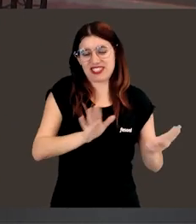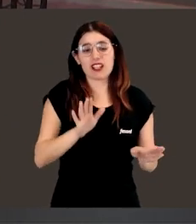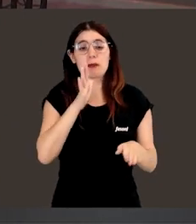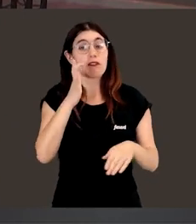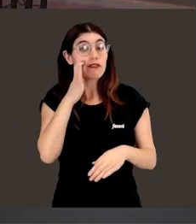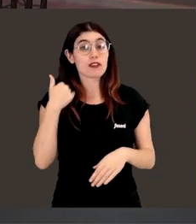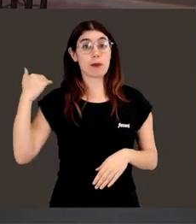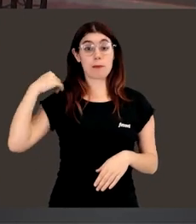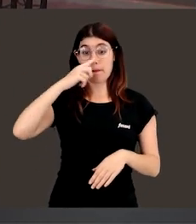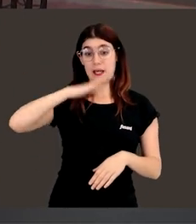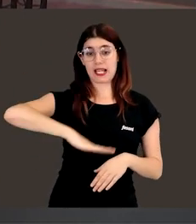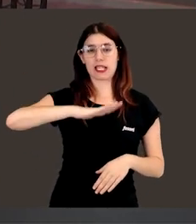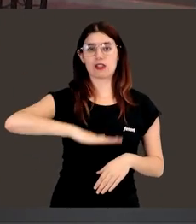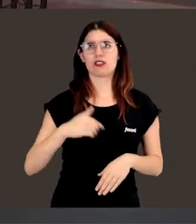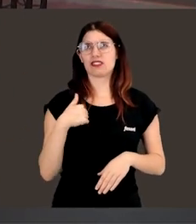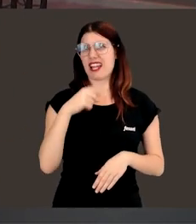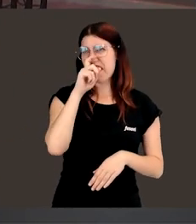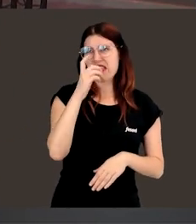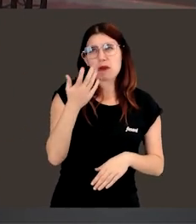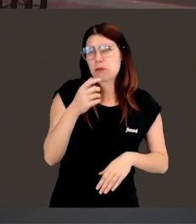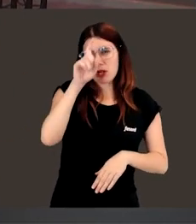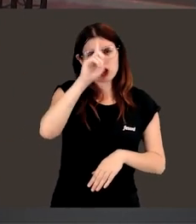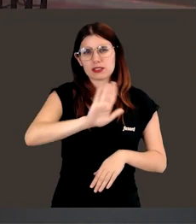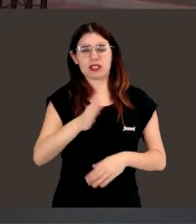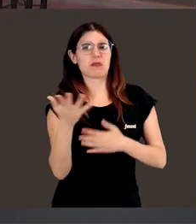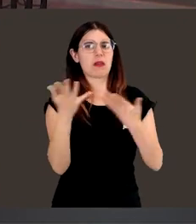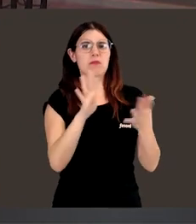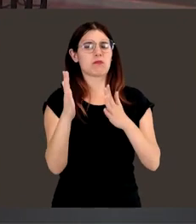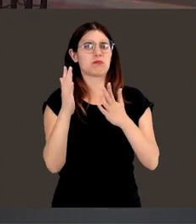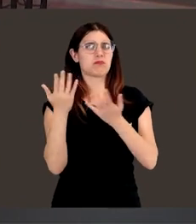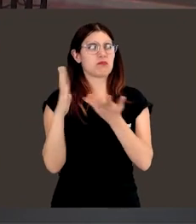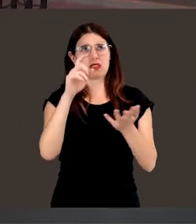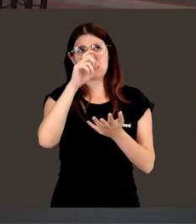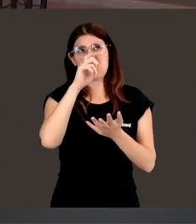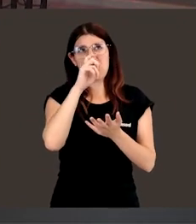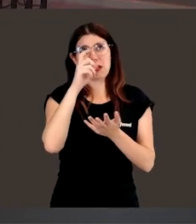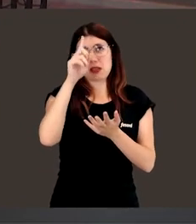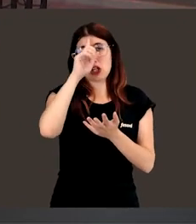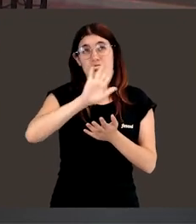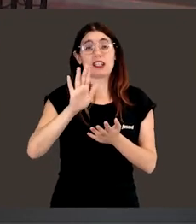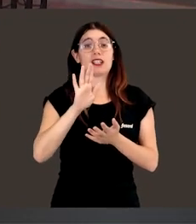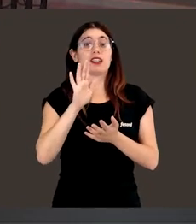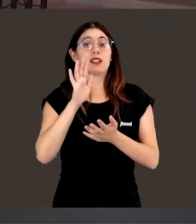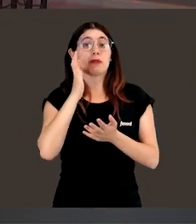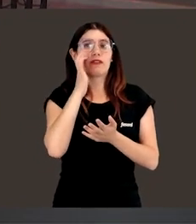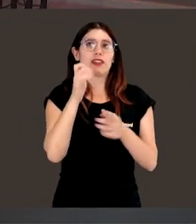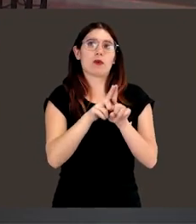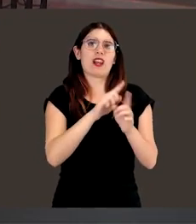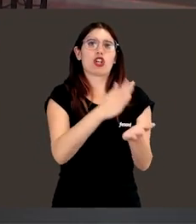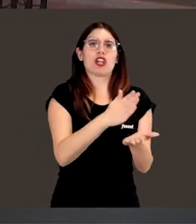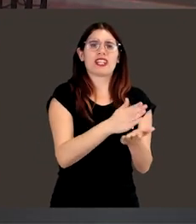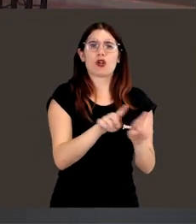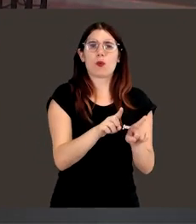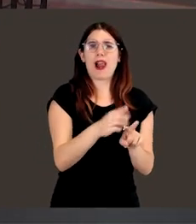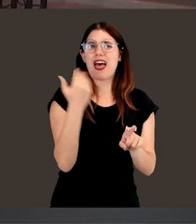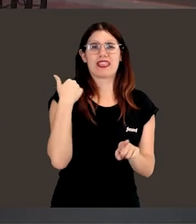Que cuando era pequeña, no me acuerdo todavía con qué edad, pero en aquella época no teníamos, no era como lo tenemos ahora en los colegios, yo creo que estaba